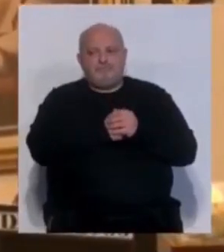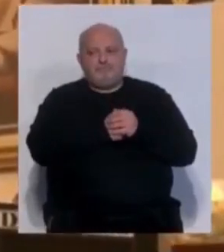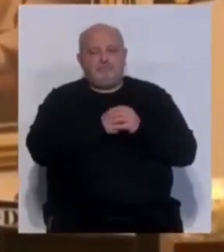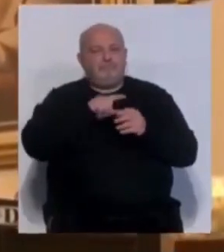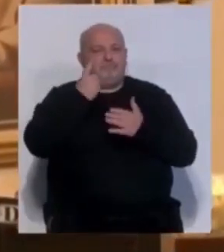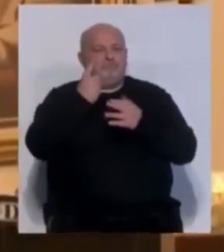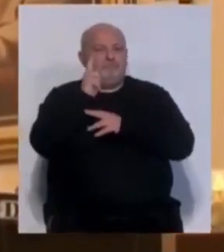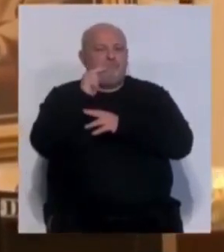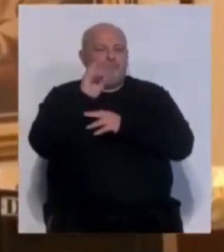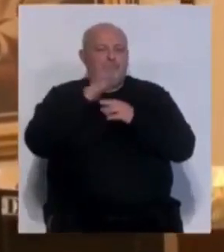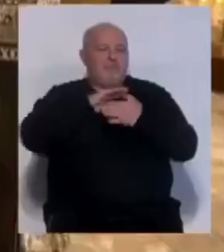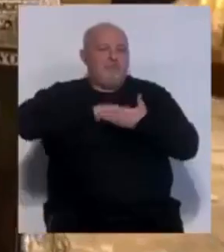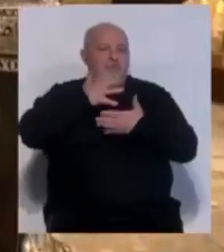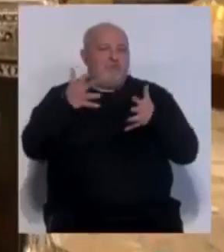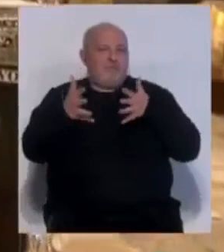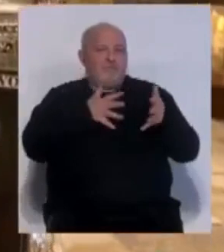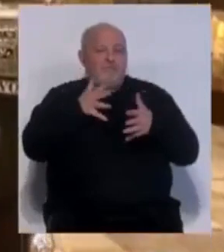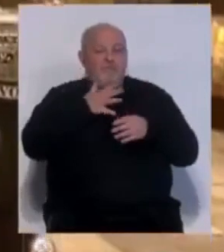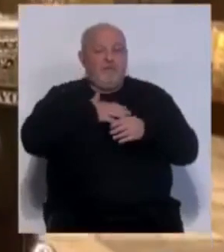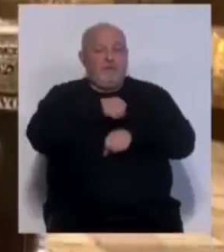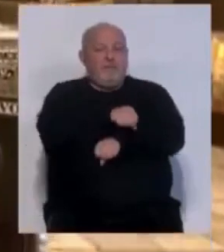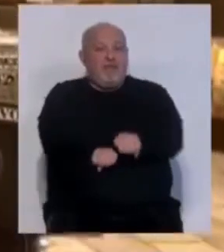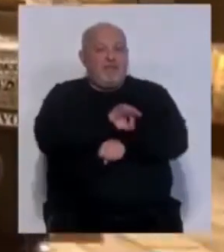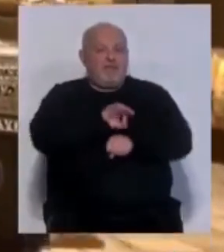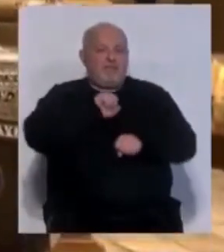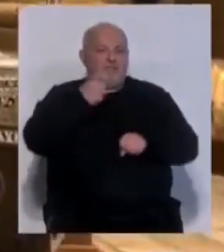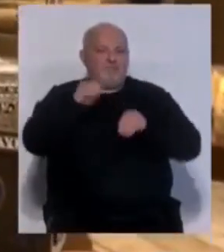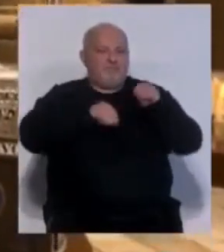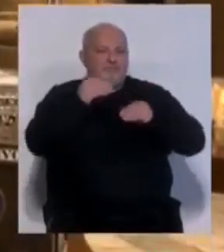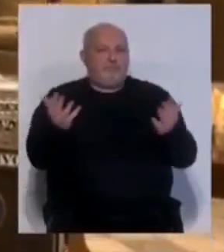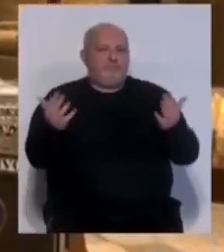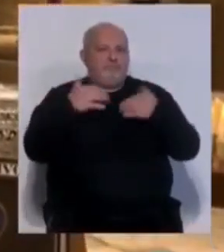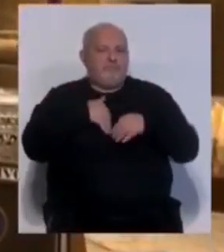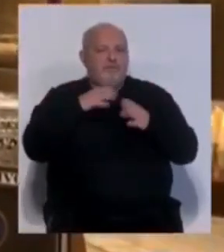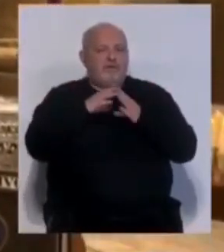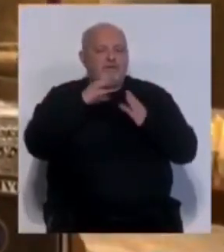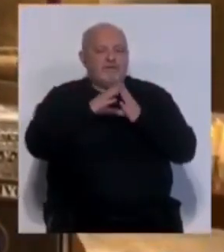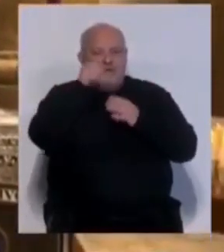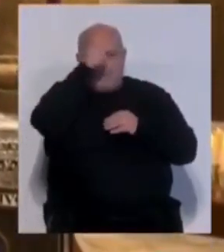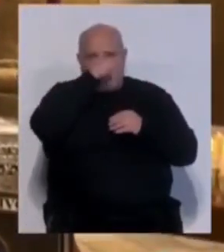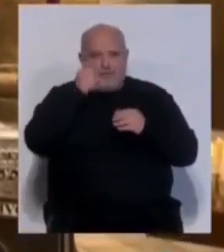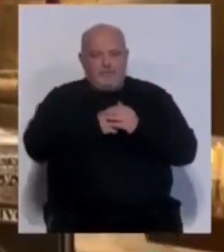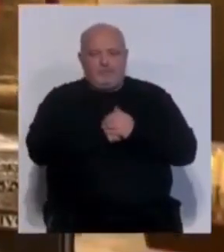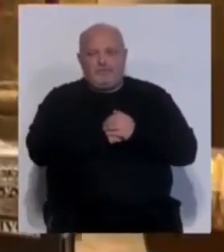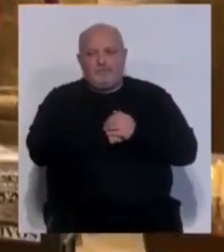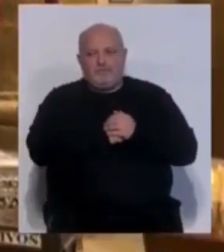Primer viernes de mes de marzo y el Medina Feli vuelve a llamar a sus devotos a la Iglesia de Santa Cruz.